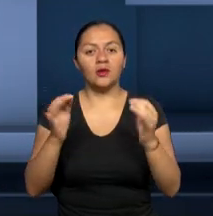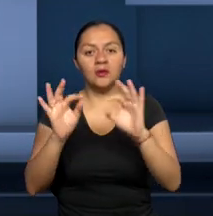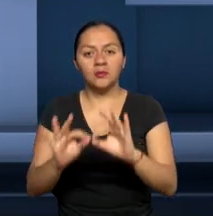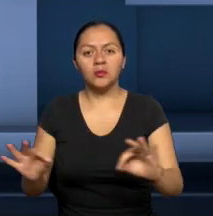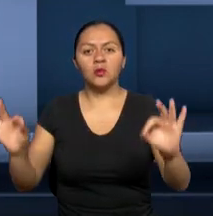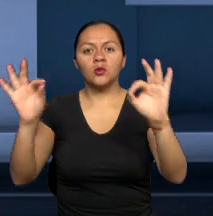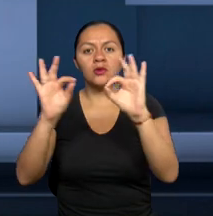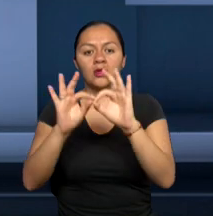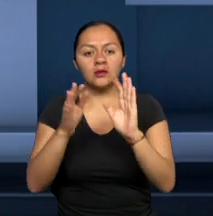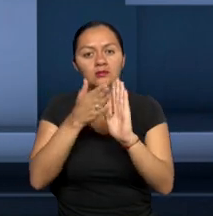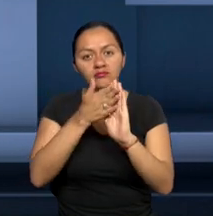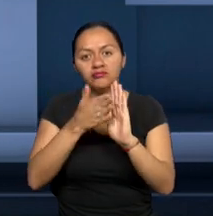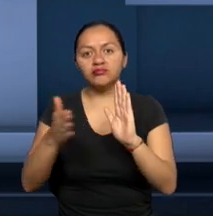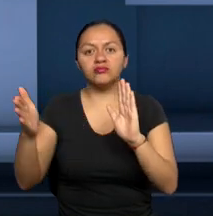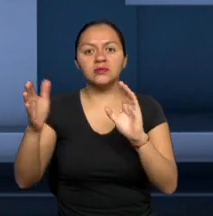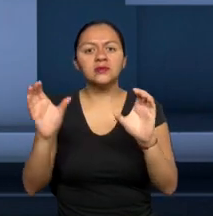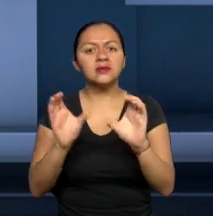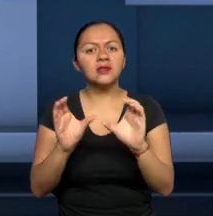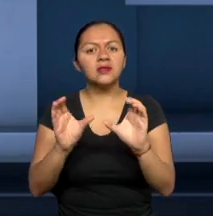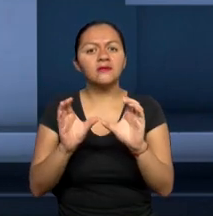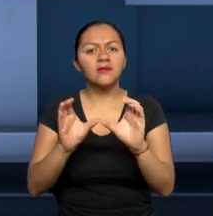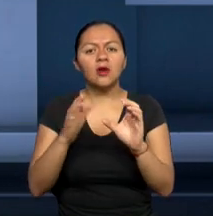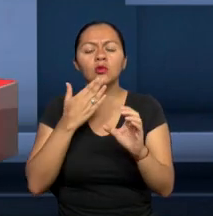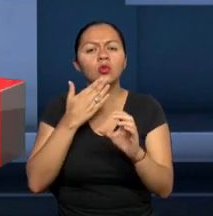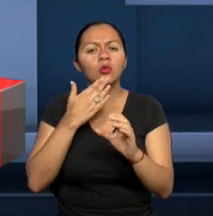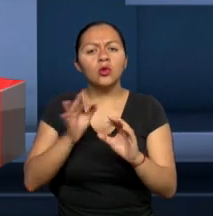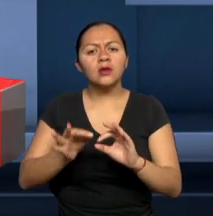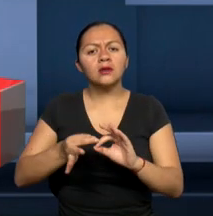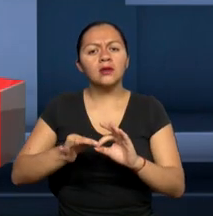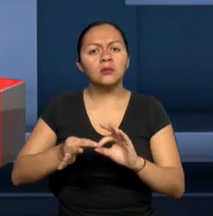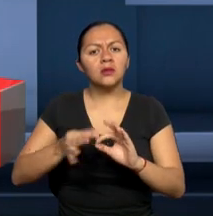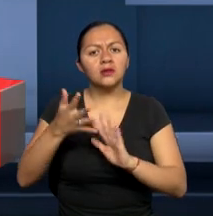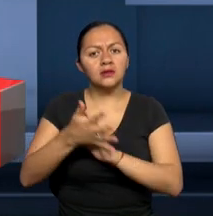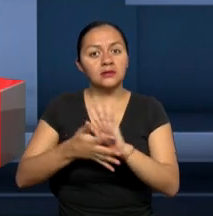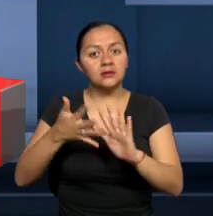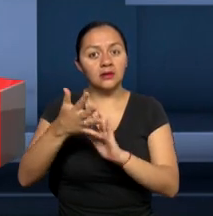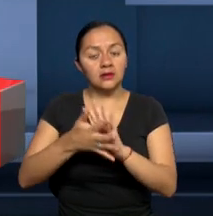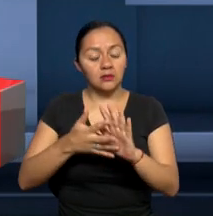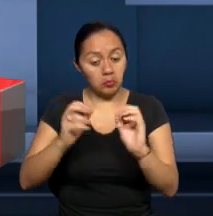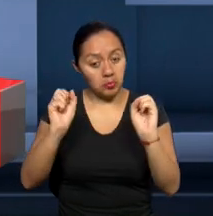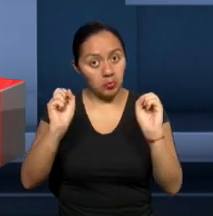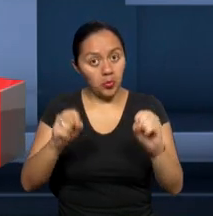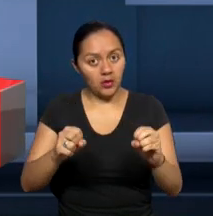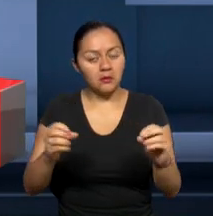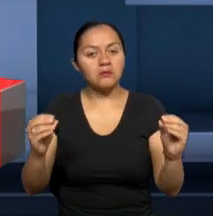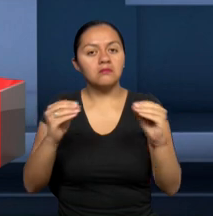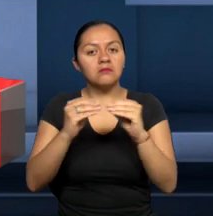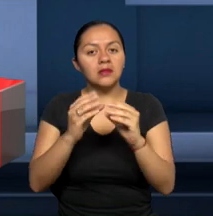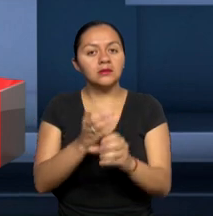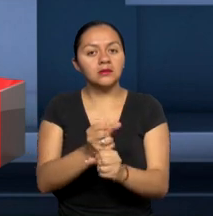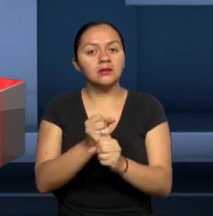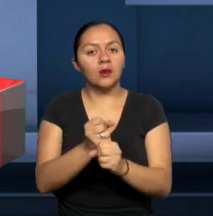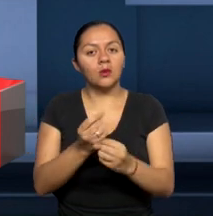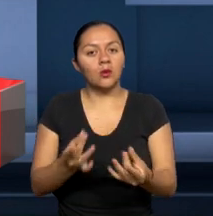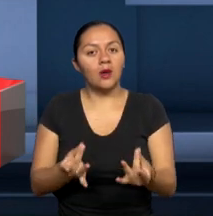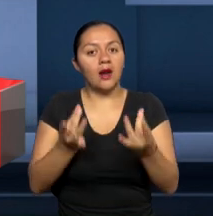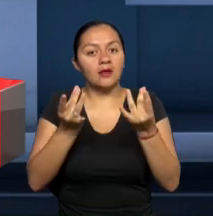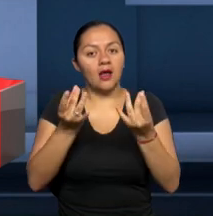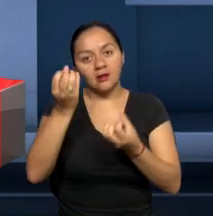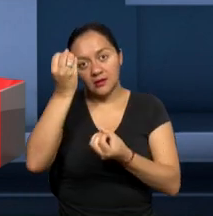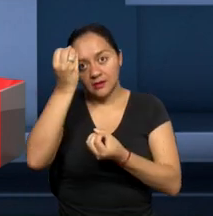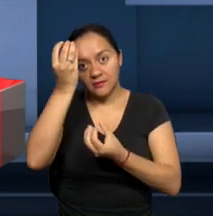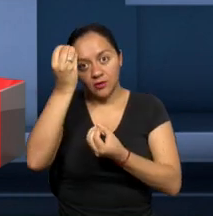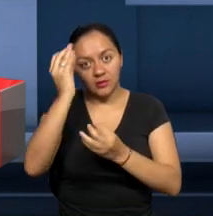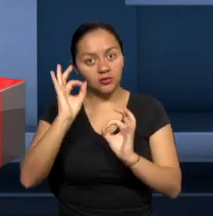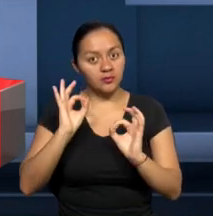certificación por competencias laborales de los intérpretes de lengua de señas que nos permita asegurar la calidad de la información que se emite. Fue desde